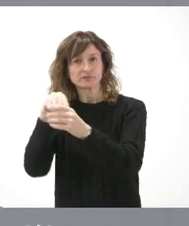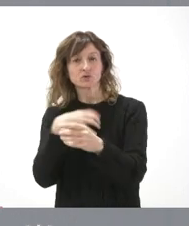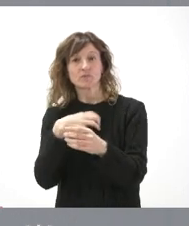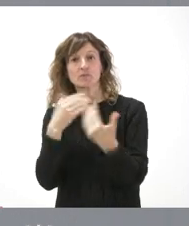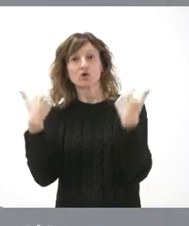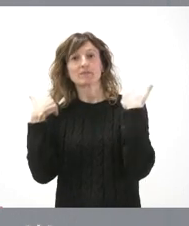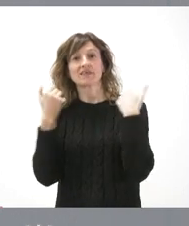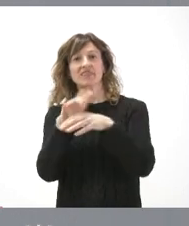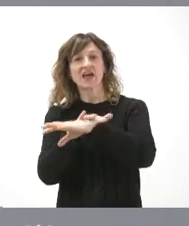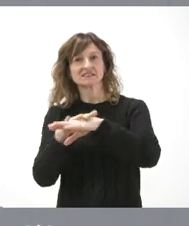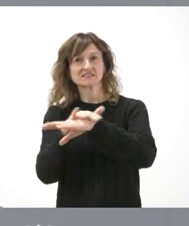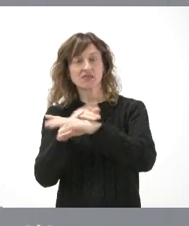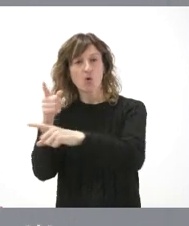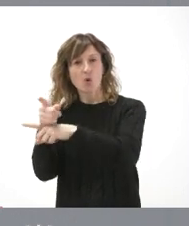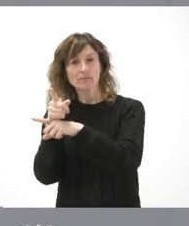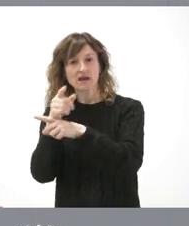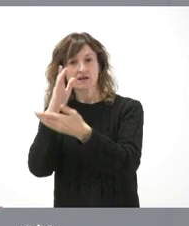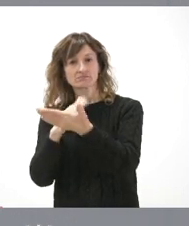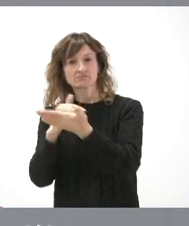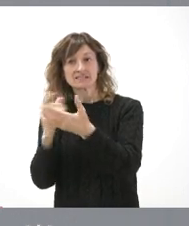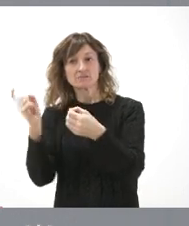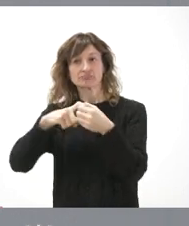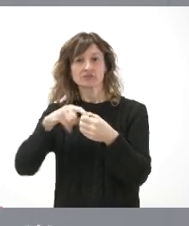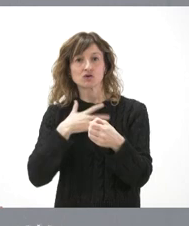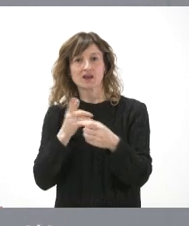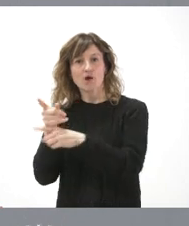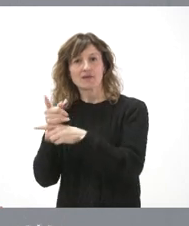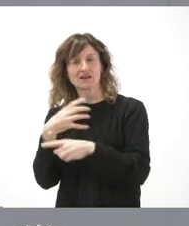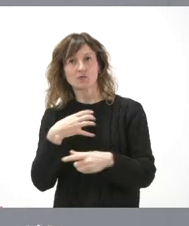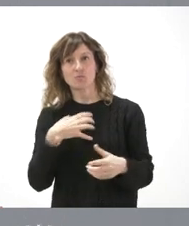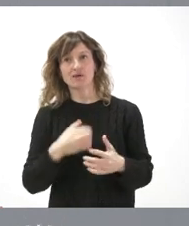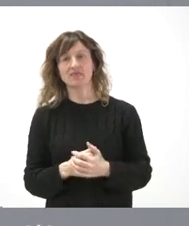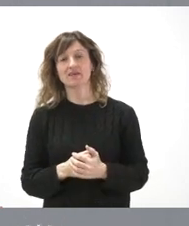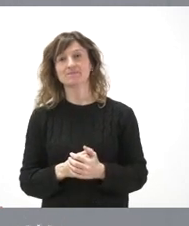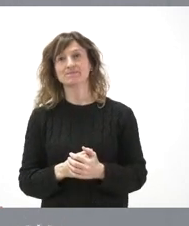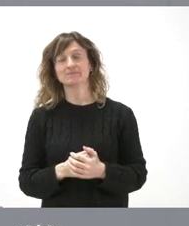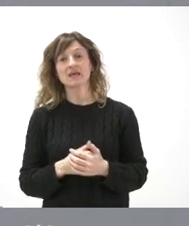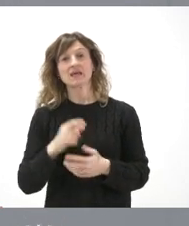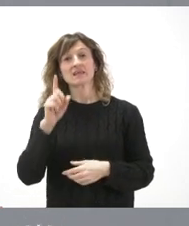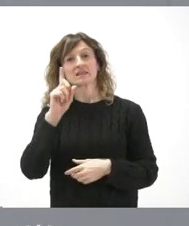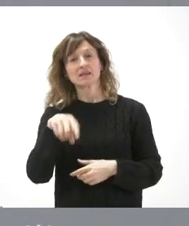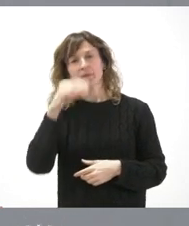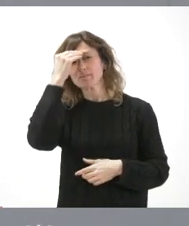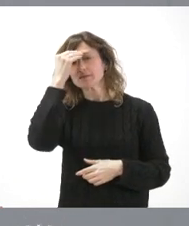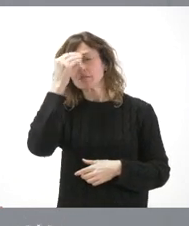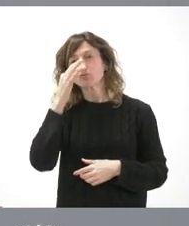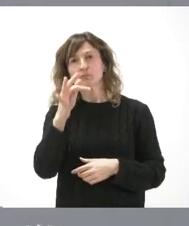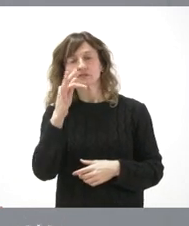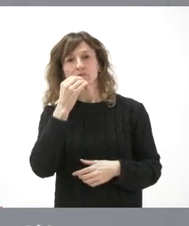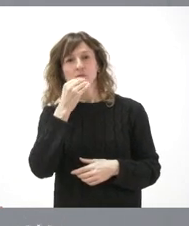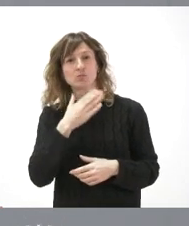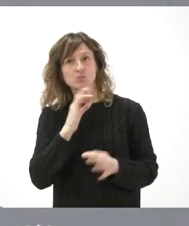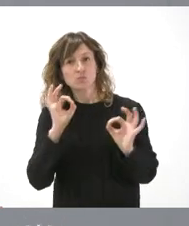exclusivas del Estado, ni podemos obligar a aquellas comunidades autónomas que no quieran participar. De la misma manera, creemos que es bueno, que es positivo, que las